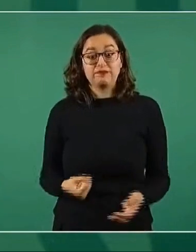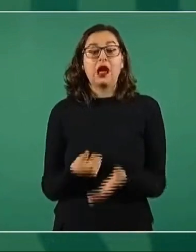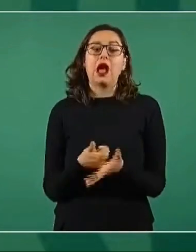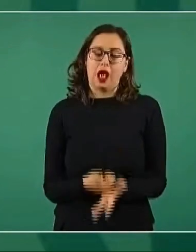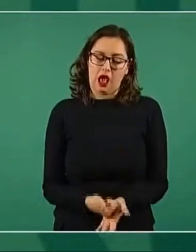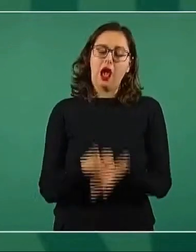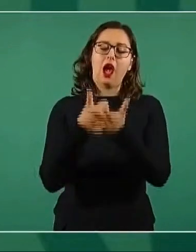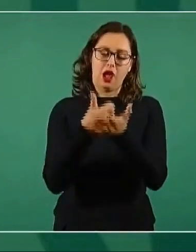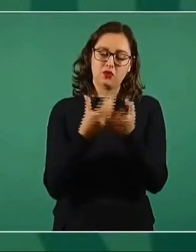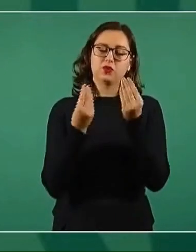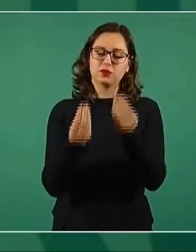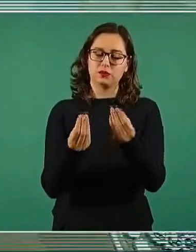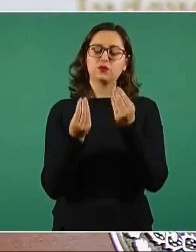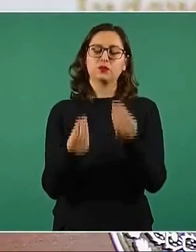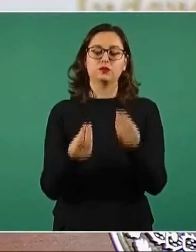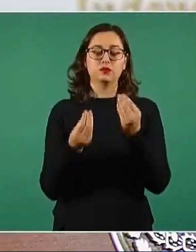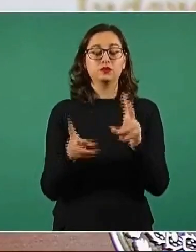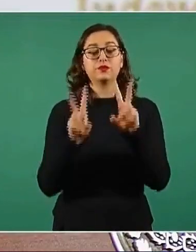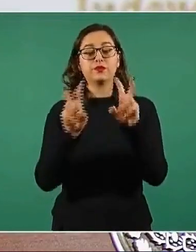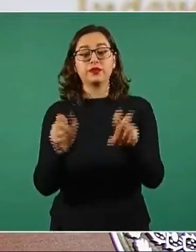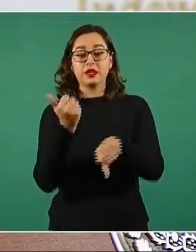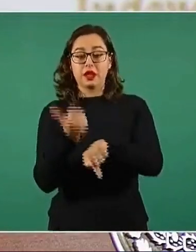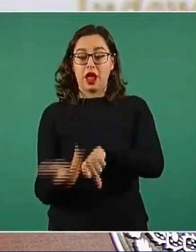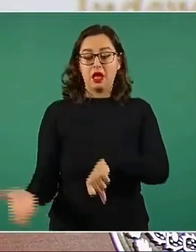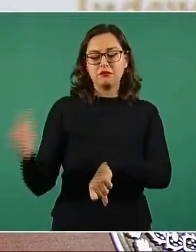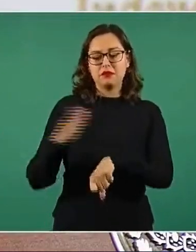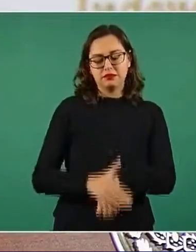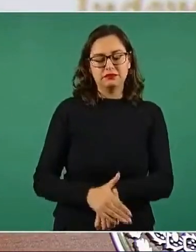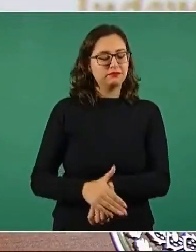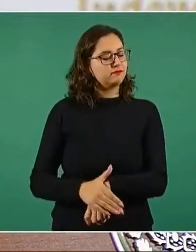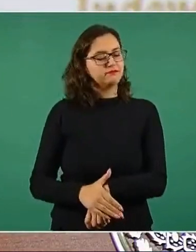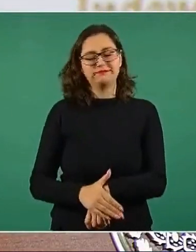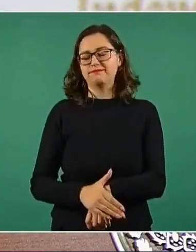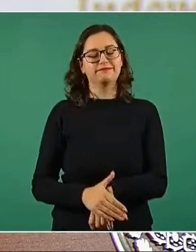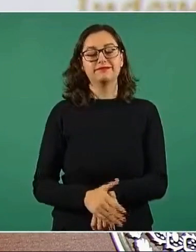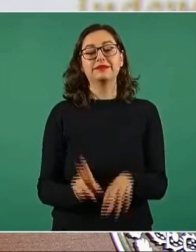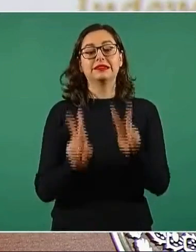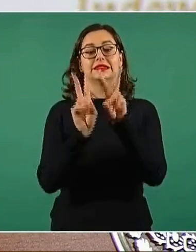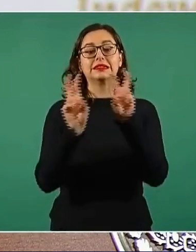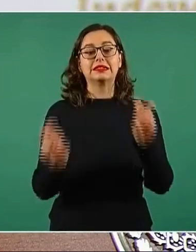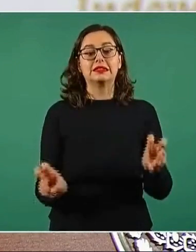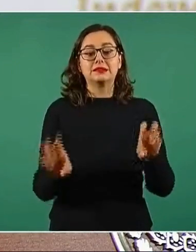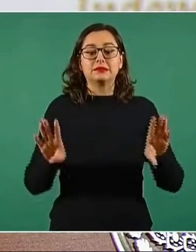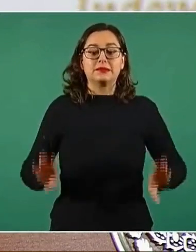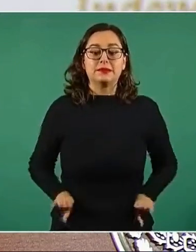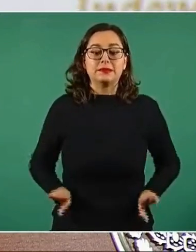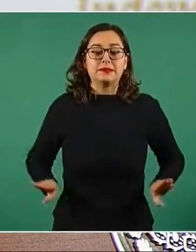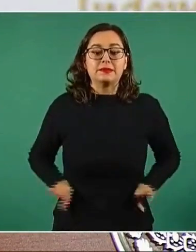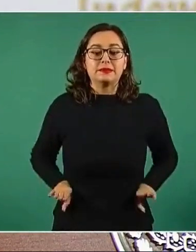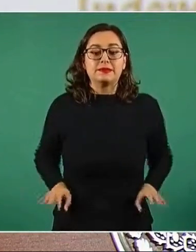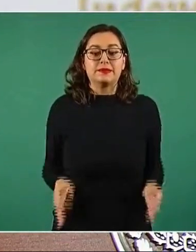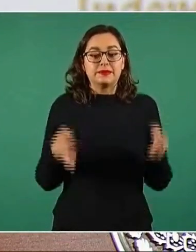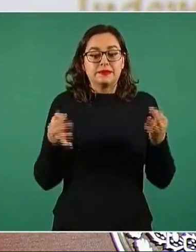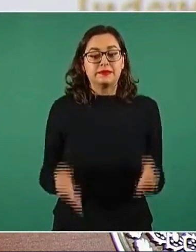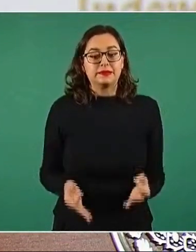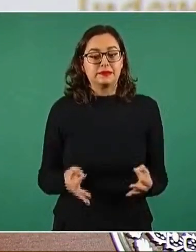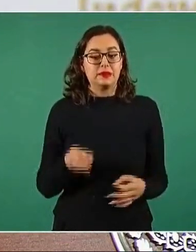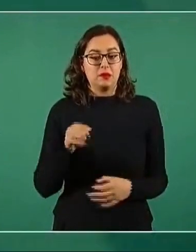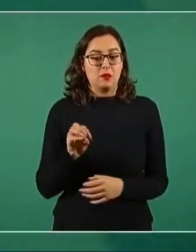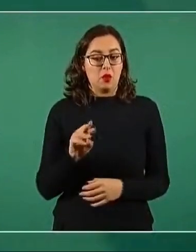asunto administrativo, es un asunto de principios. Imagínense cuánto